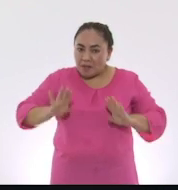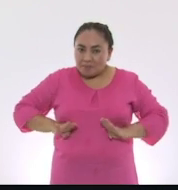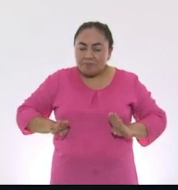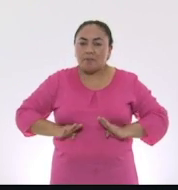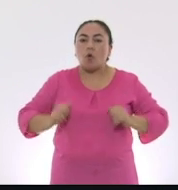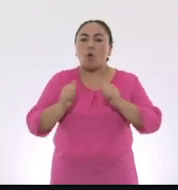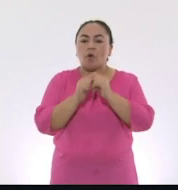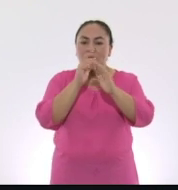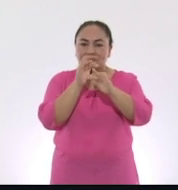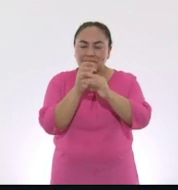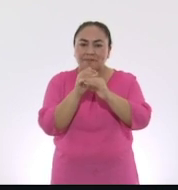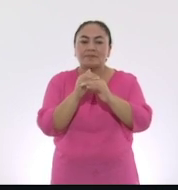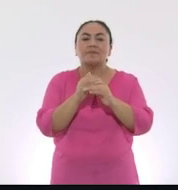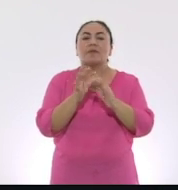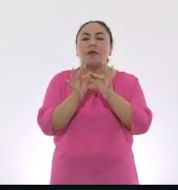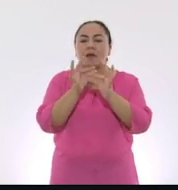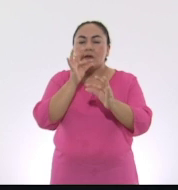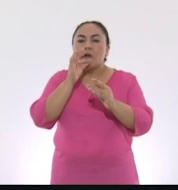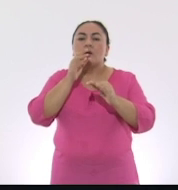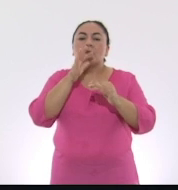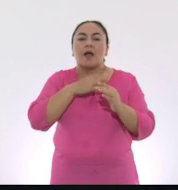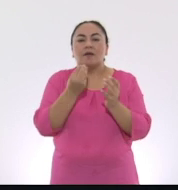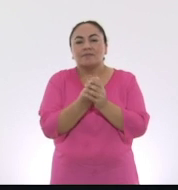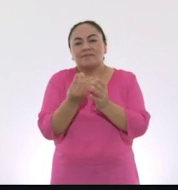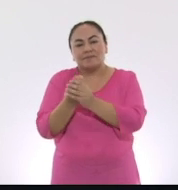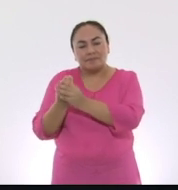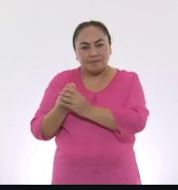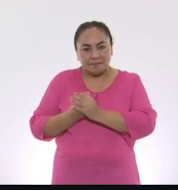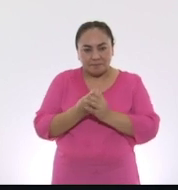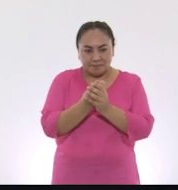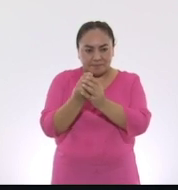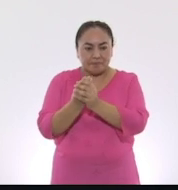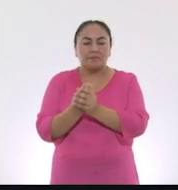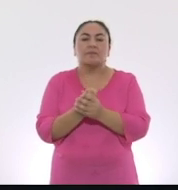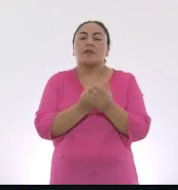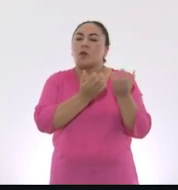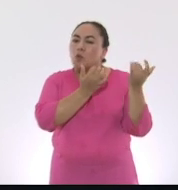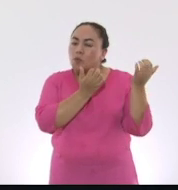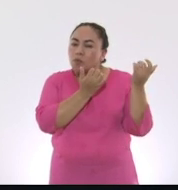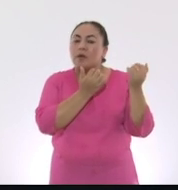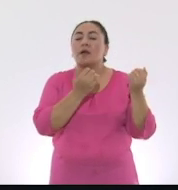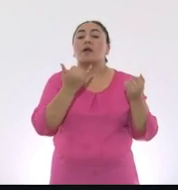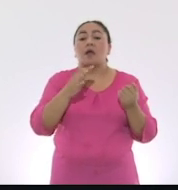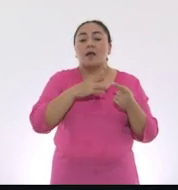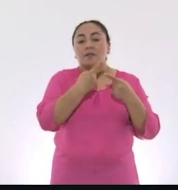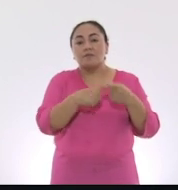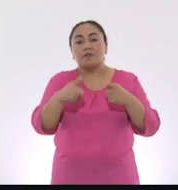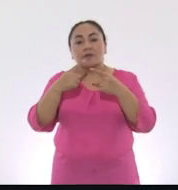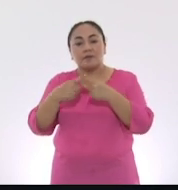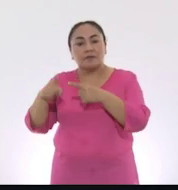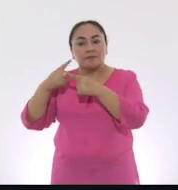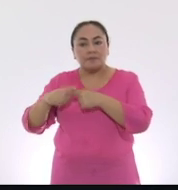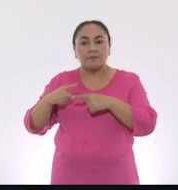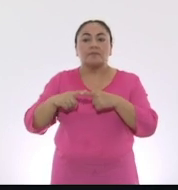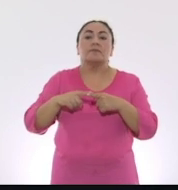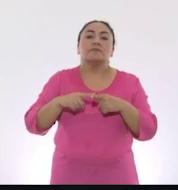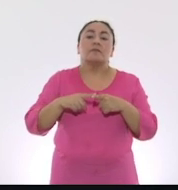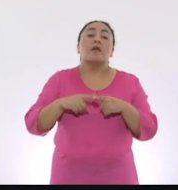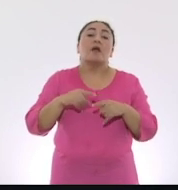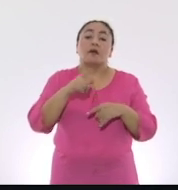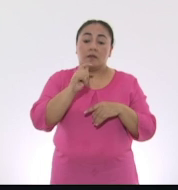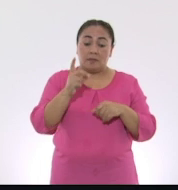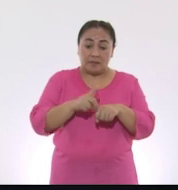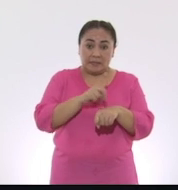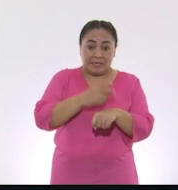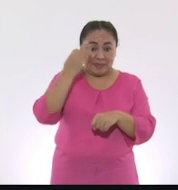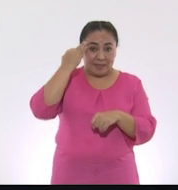clarinete, el oboe y la flauta, compañeros de sección, con quienes comparte famosos pasajes orquestales. Desde